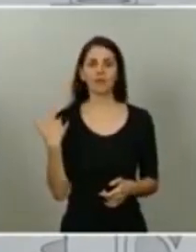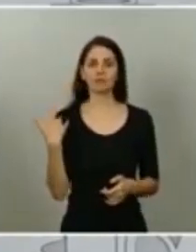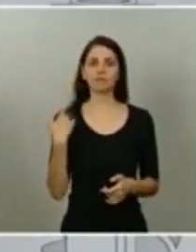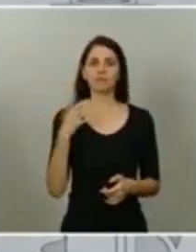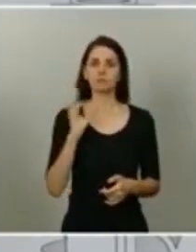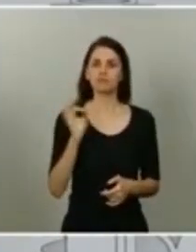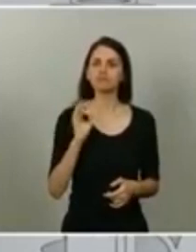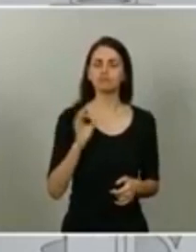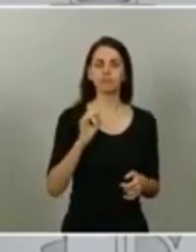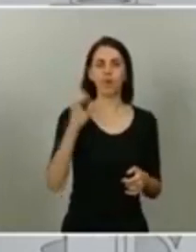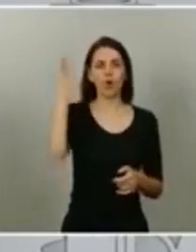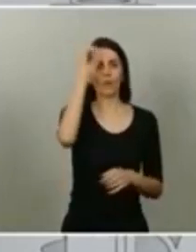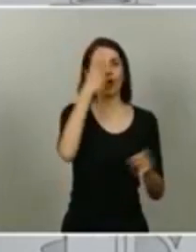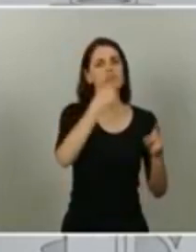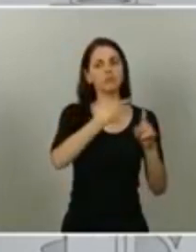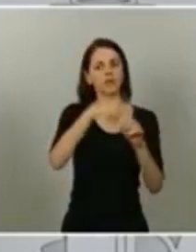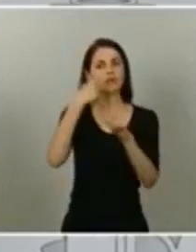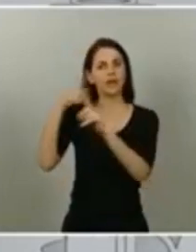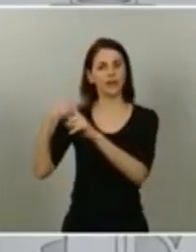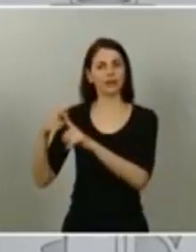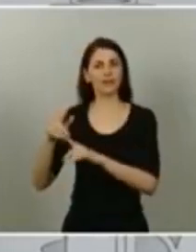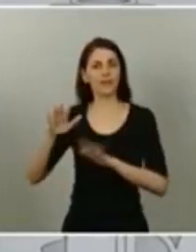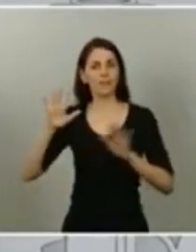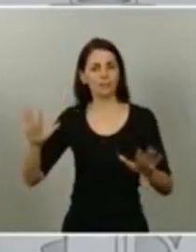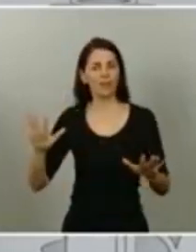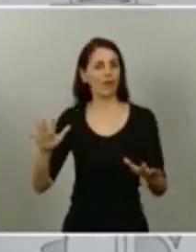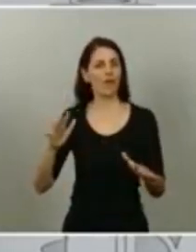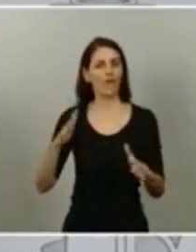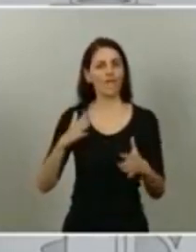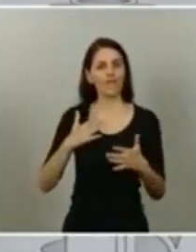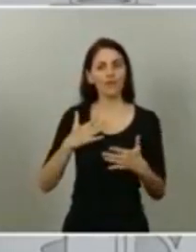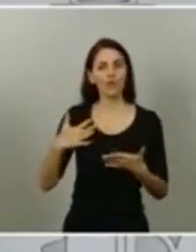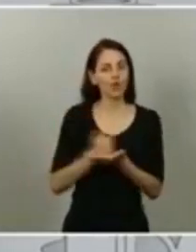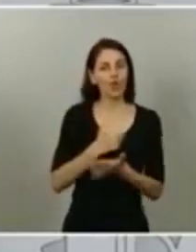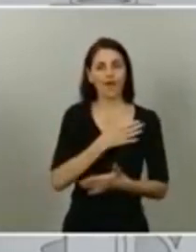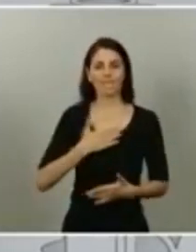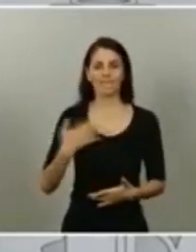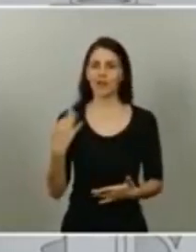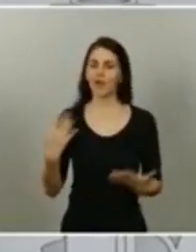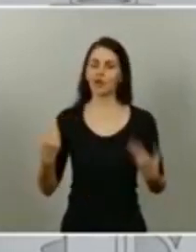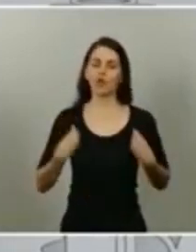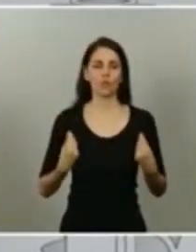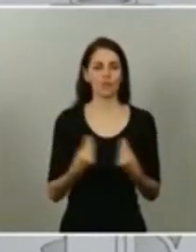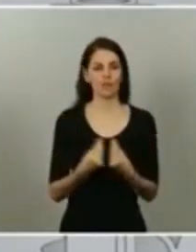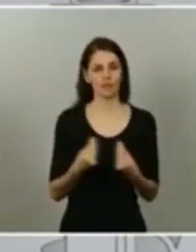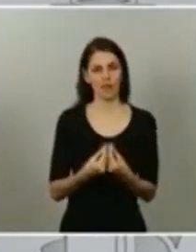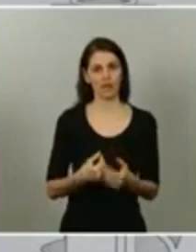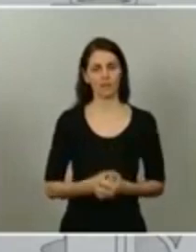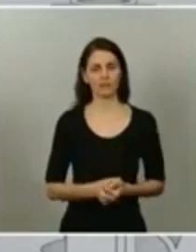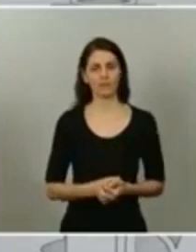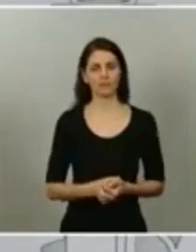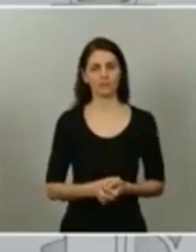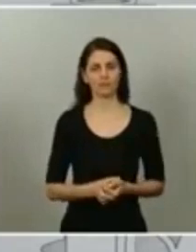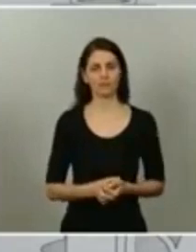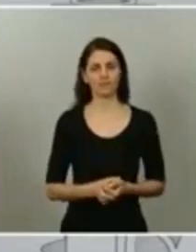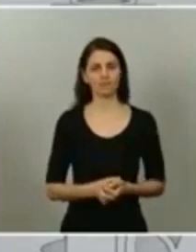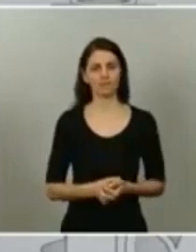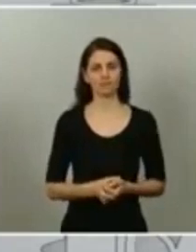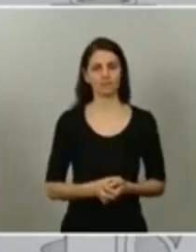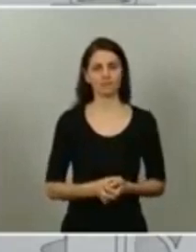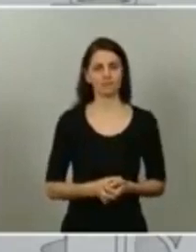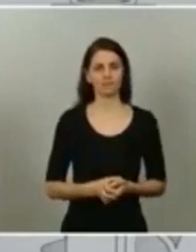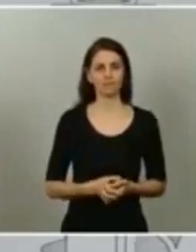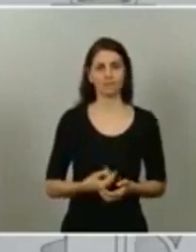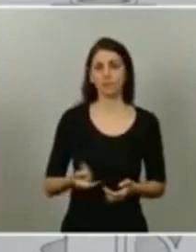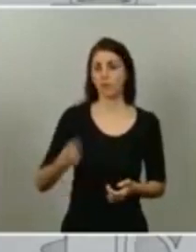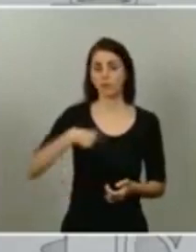una voluntad de convivir. Ninguno de nosotros tenemos el poder de obligar a nadie a que abandone las formas